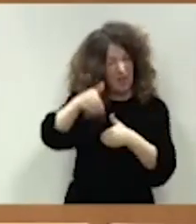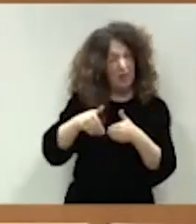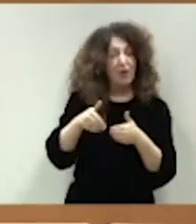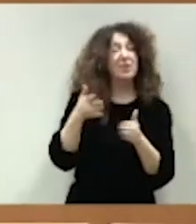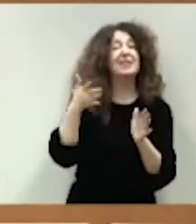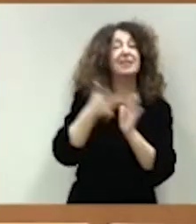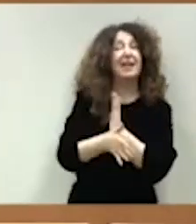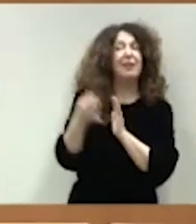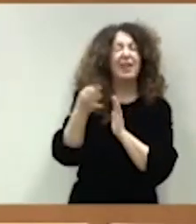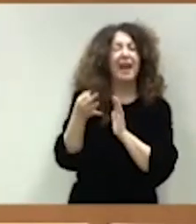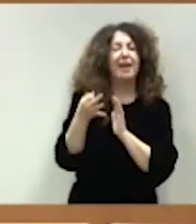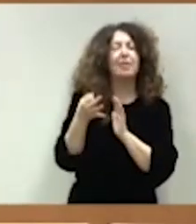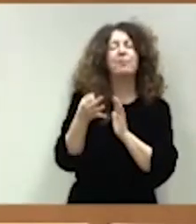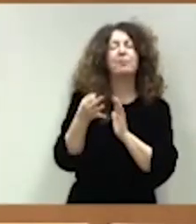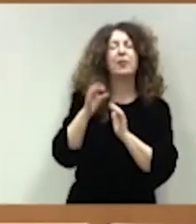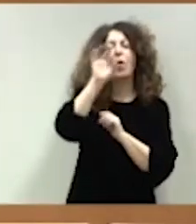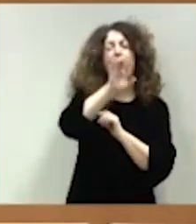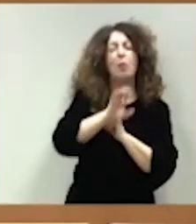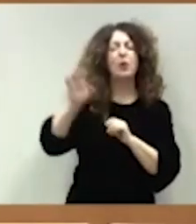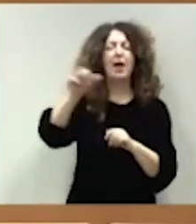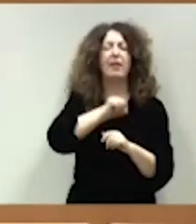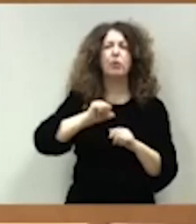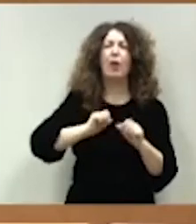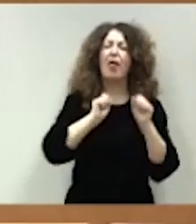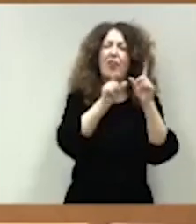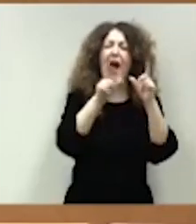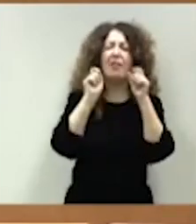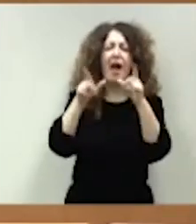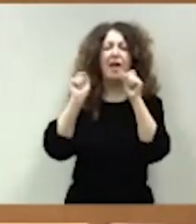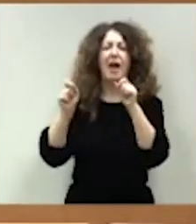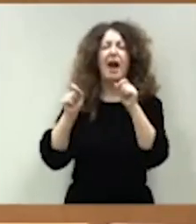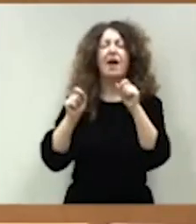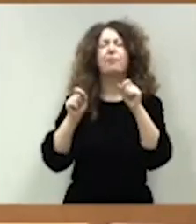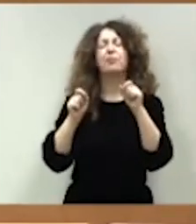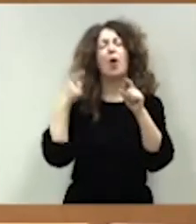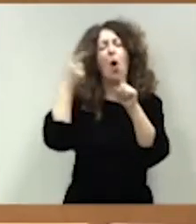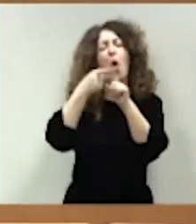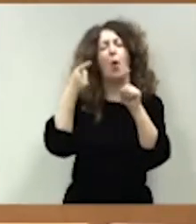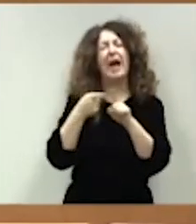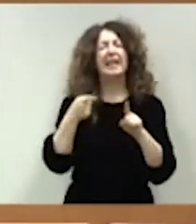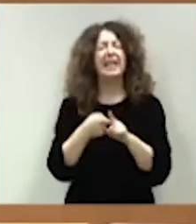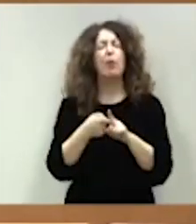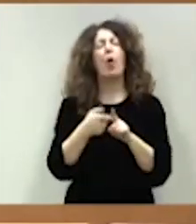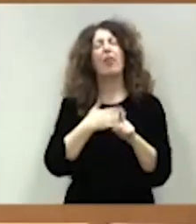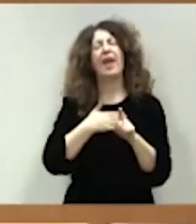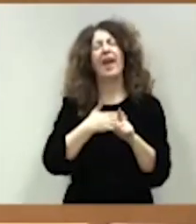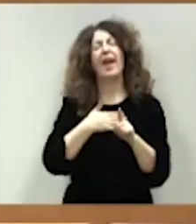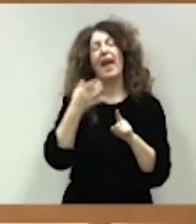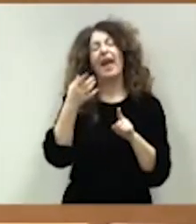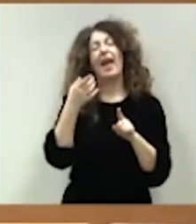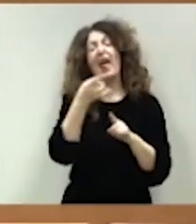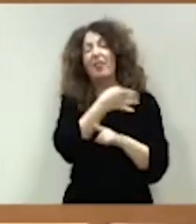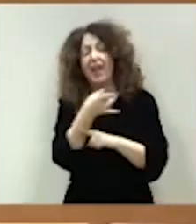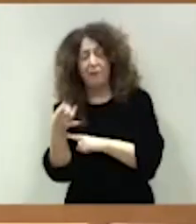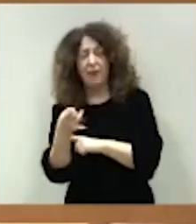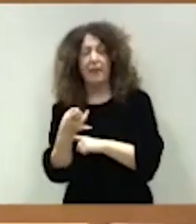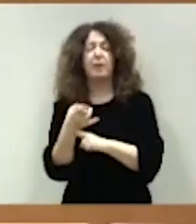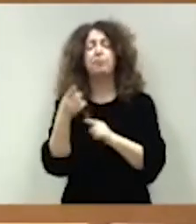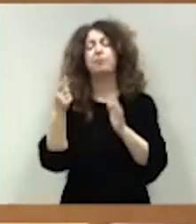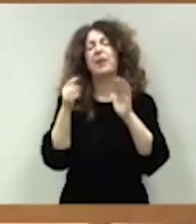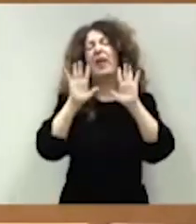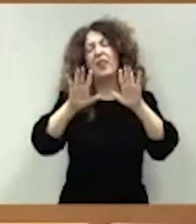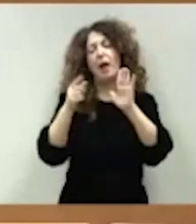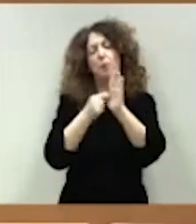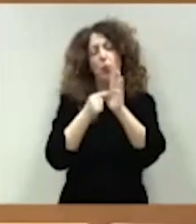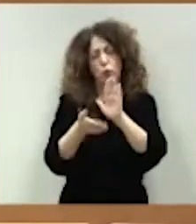que las comunidades autónomas cuenten con una décima más de objetivo de déficit, dos décimas más de margen en